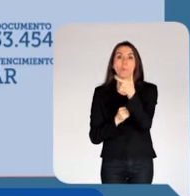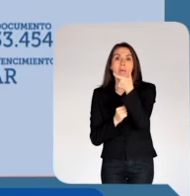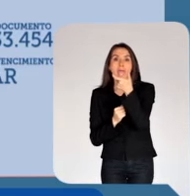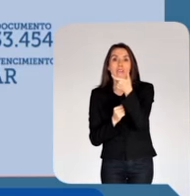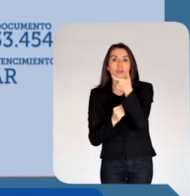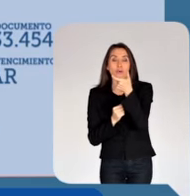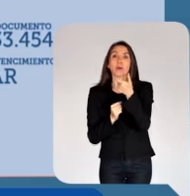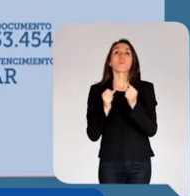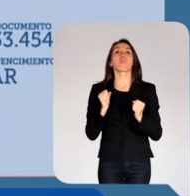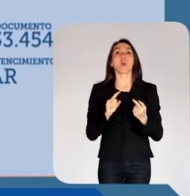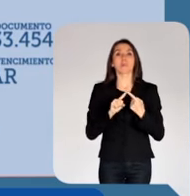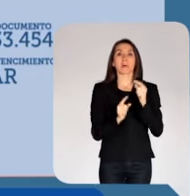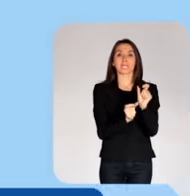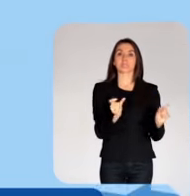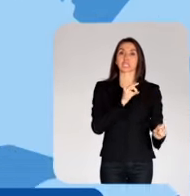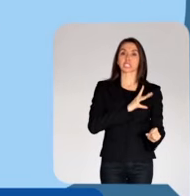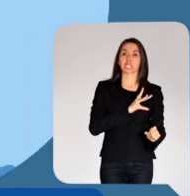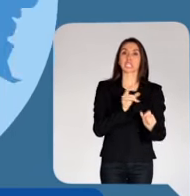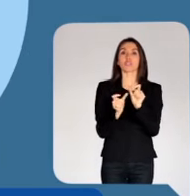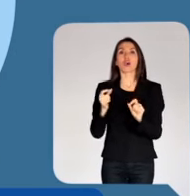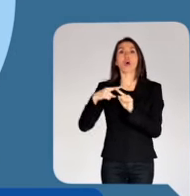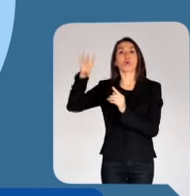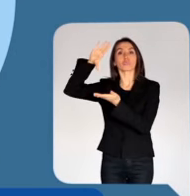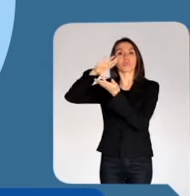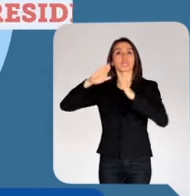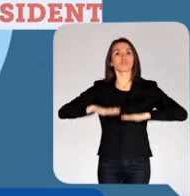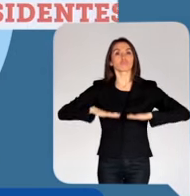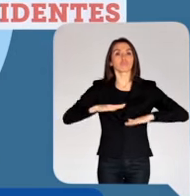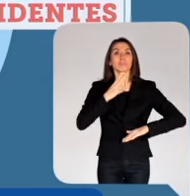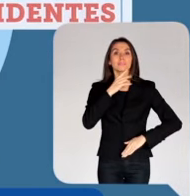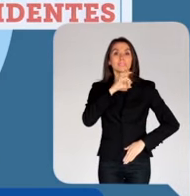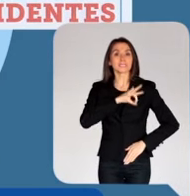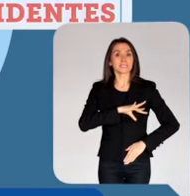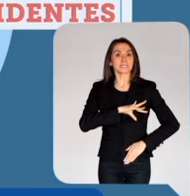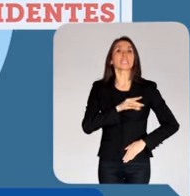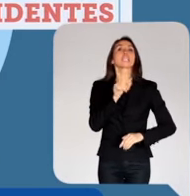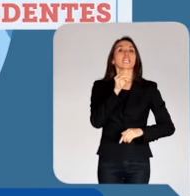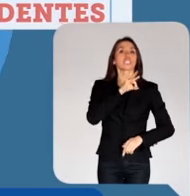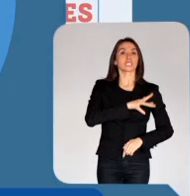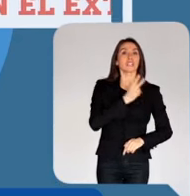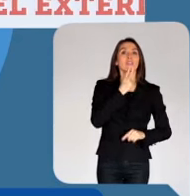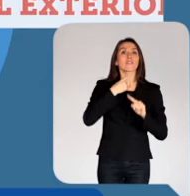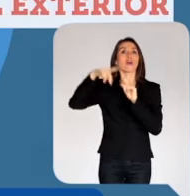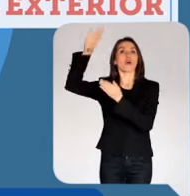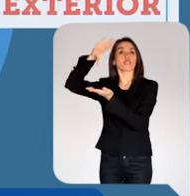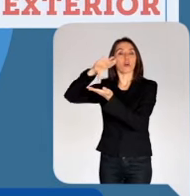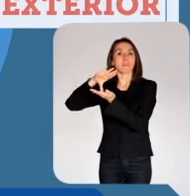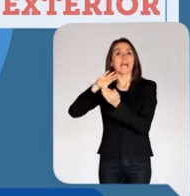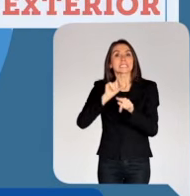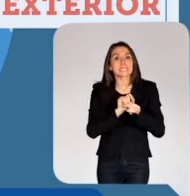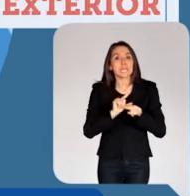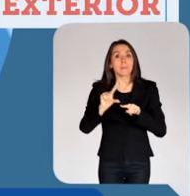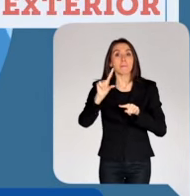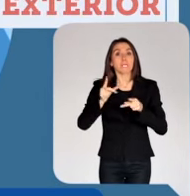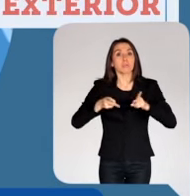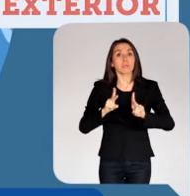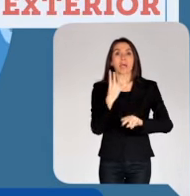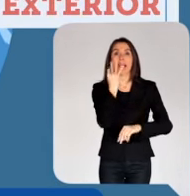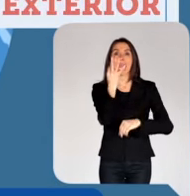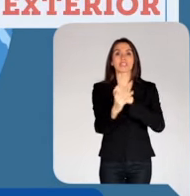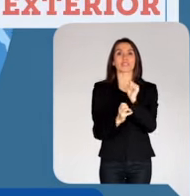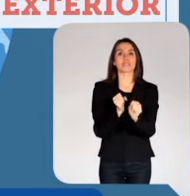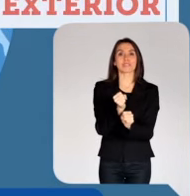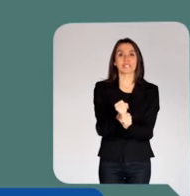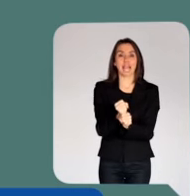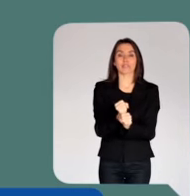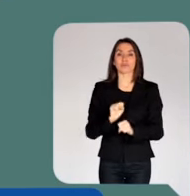número de documento. Podrán participar chilenos, extranjeros residentes y también los chilenos residentes en el exterior desde los 14 años